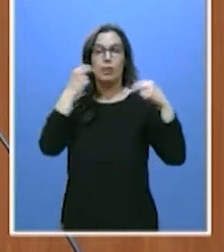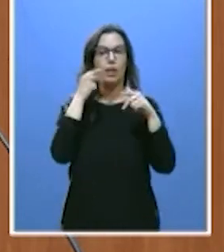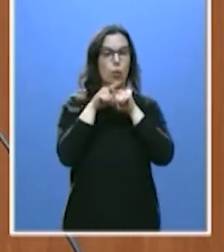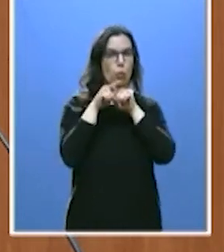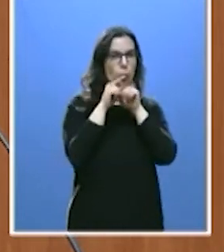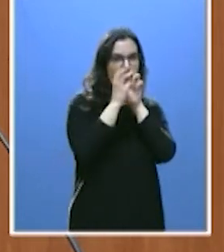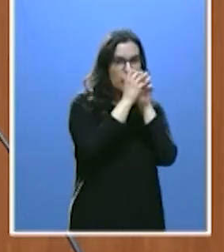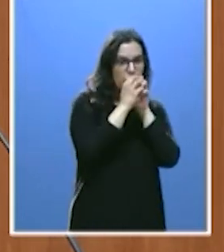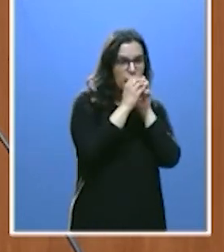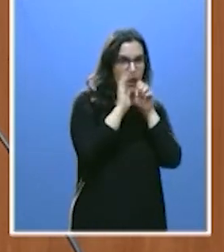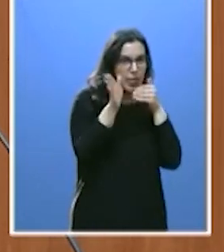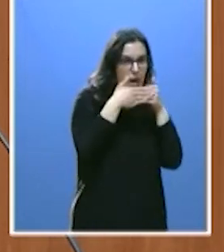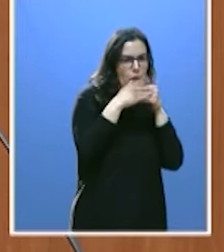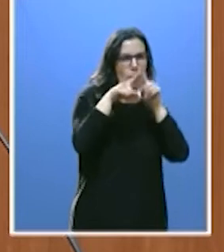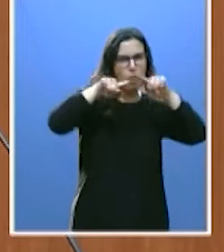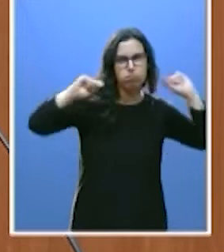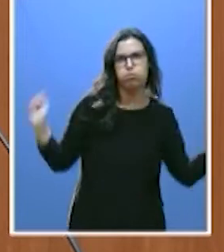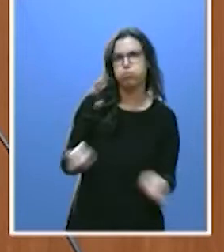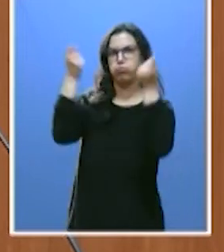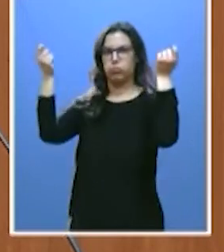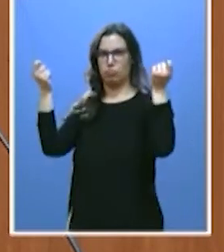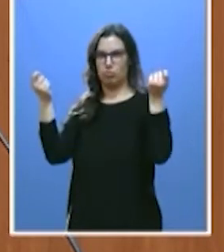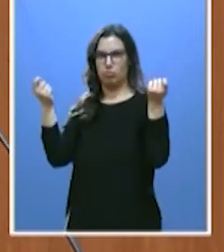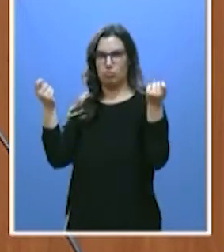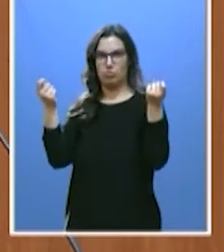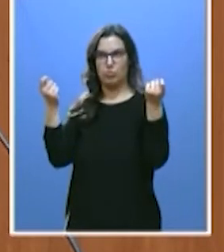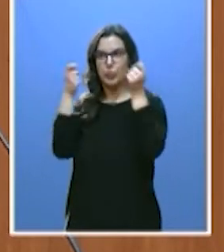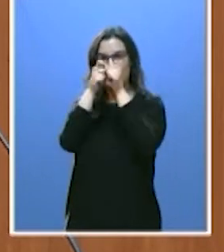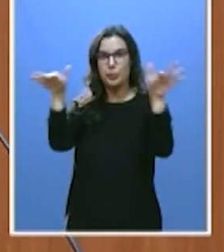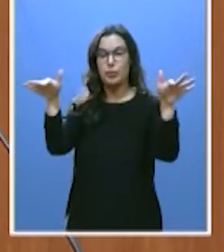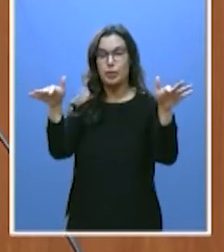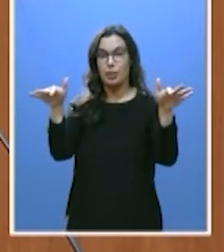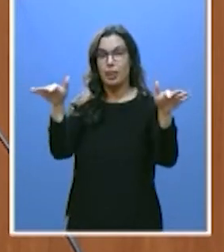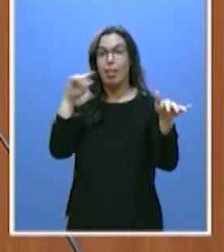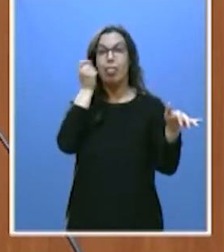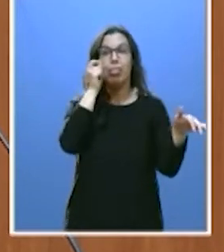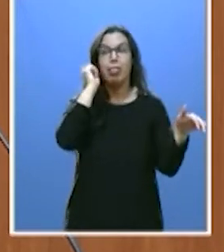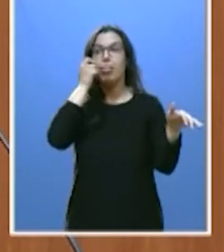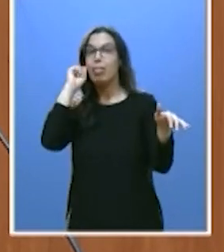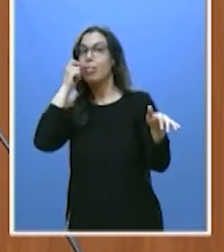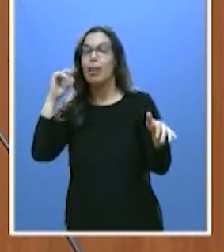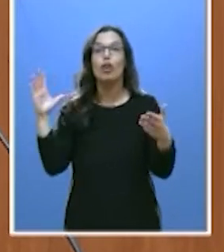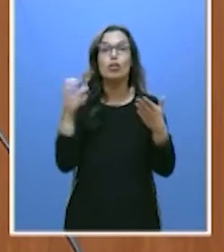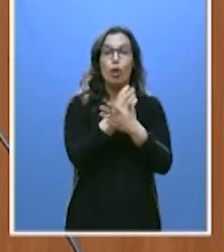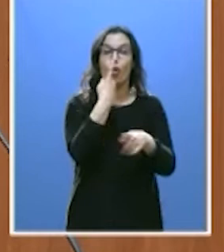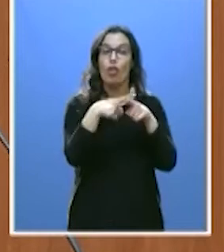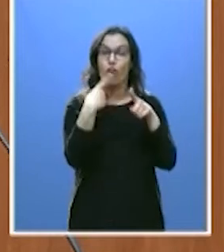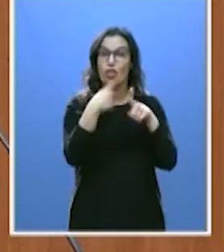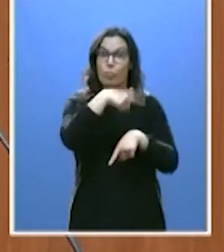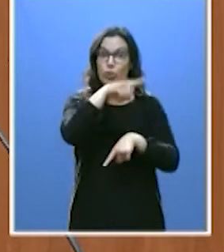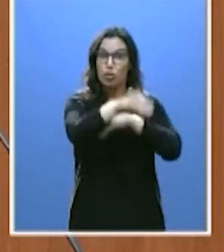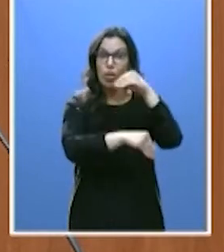aposentos será pregonado por los tejados. Pronto se sabrá, señorías, las cosas que han hecho ustedes